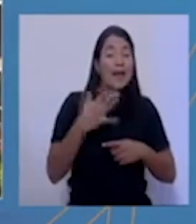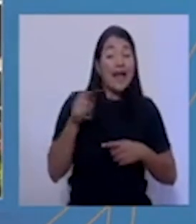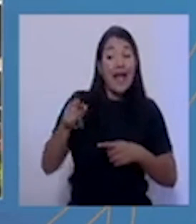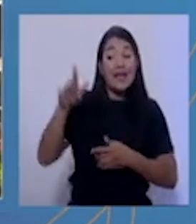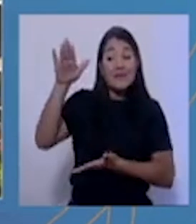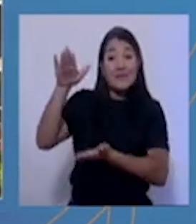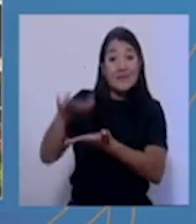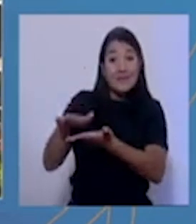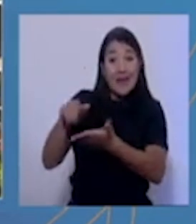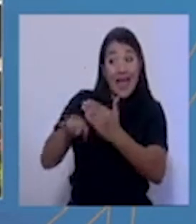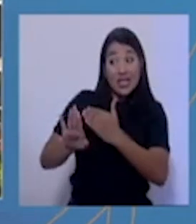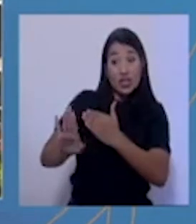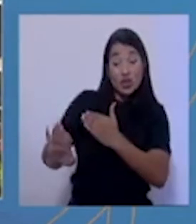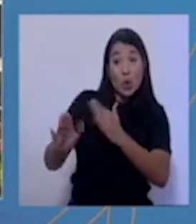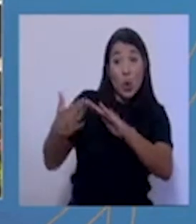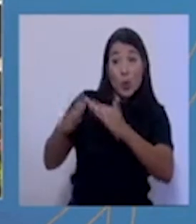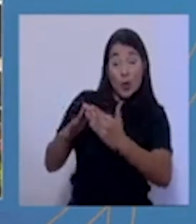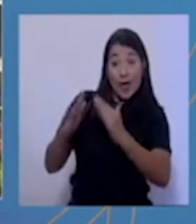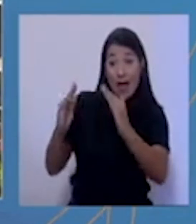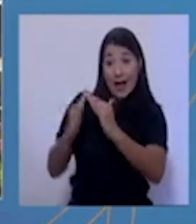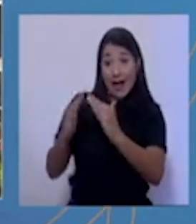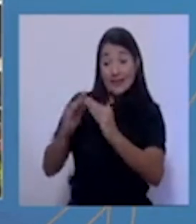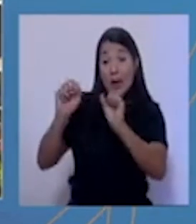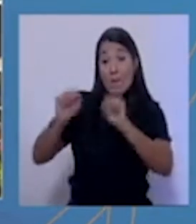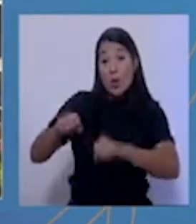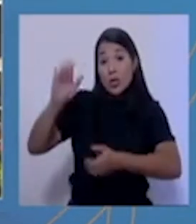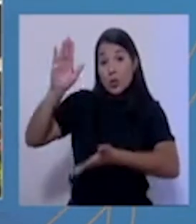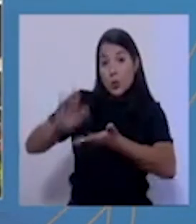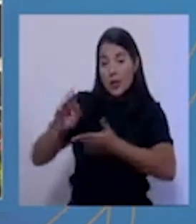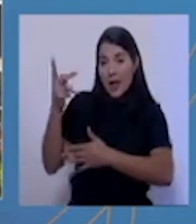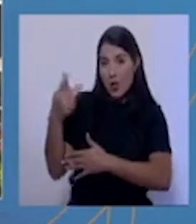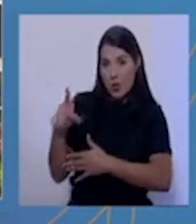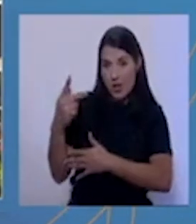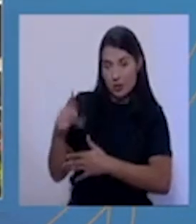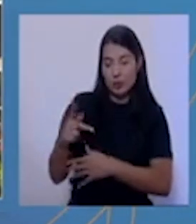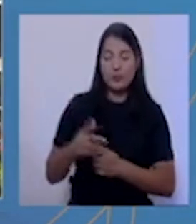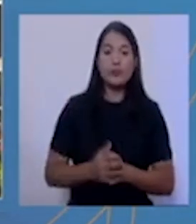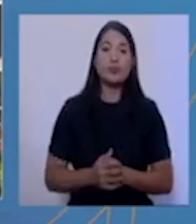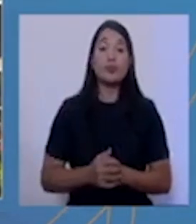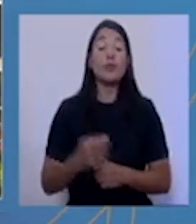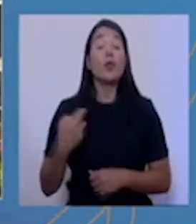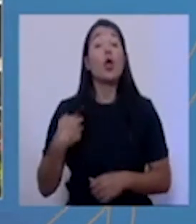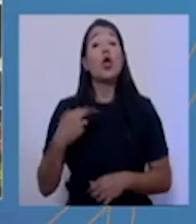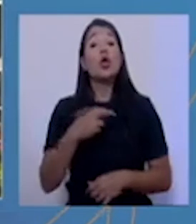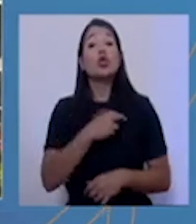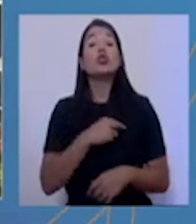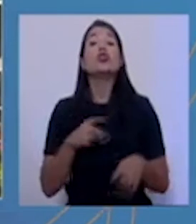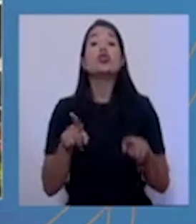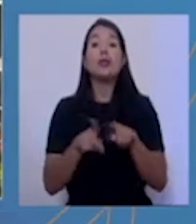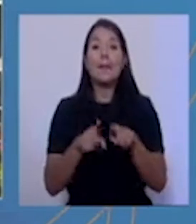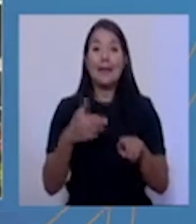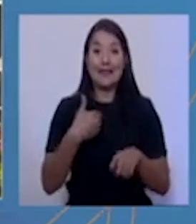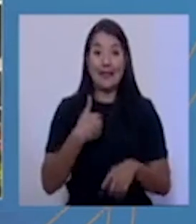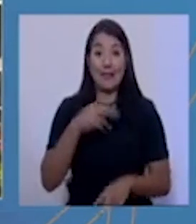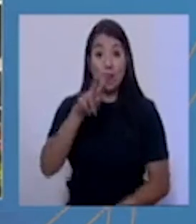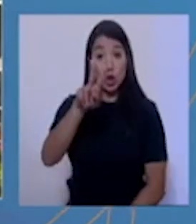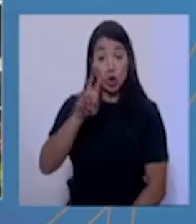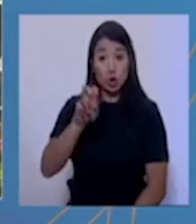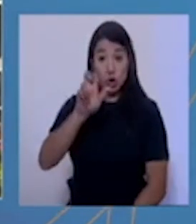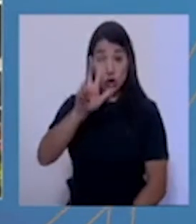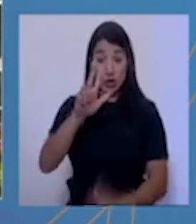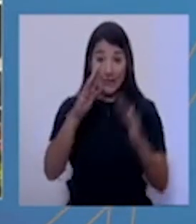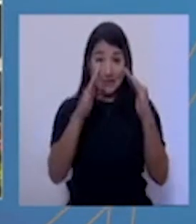contagio en la comunidad. Adicionalmente, contamos o se han levantado 203 albergues